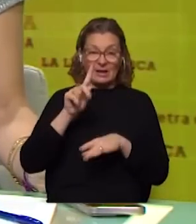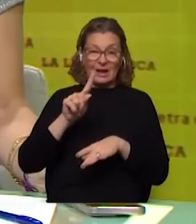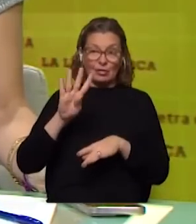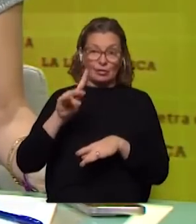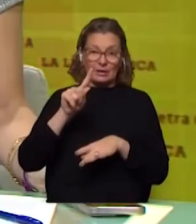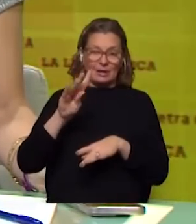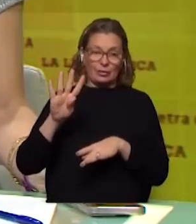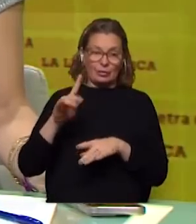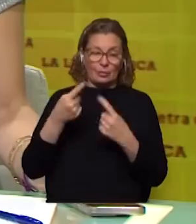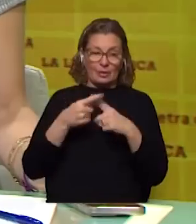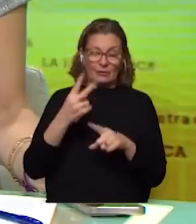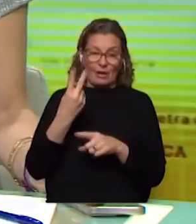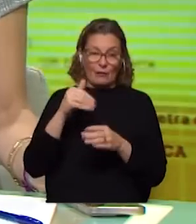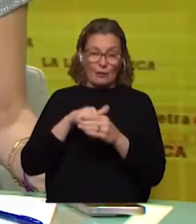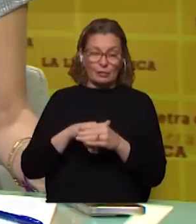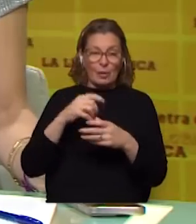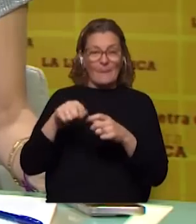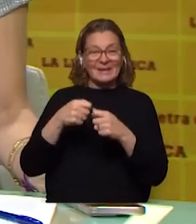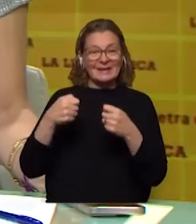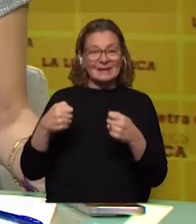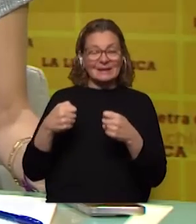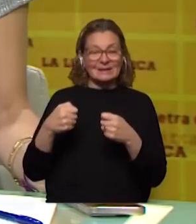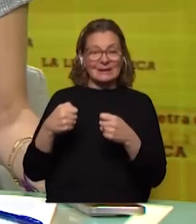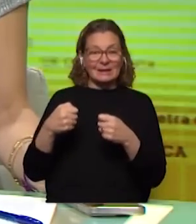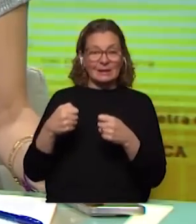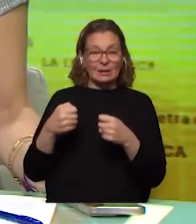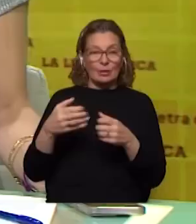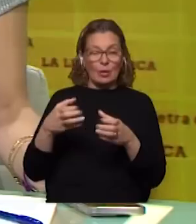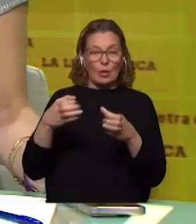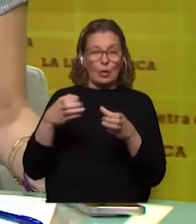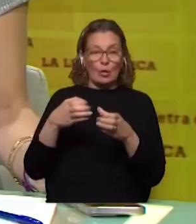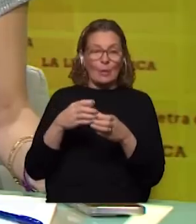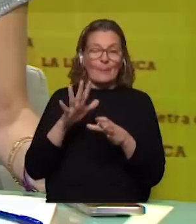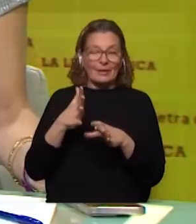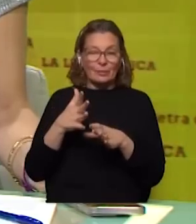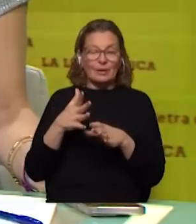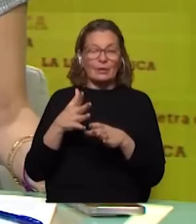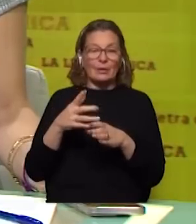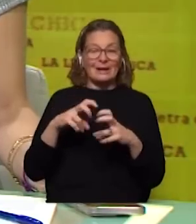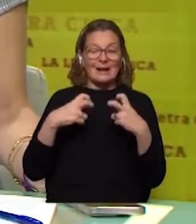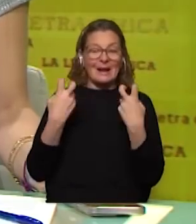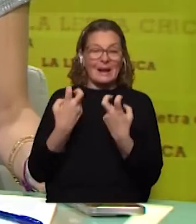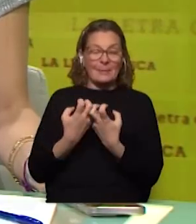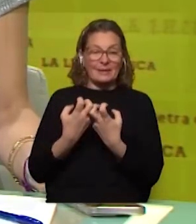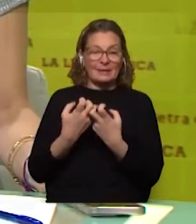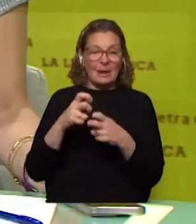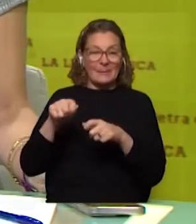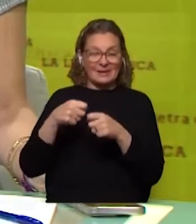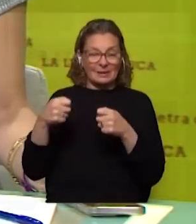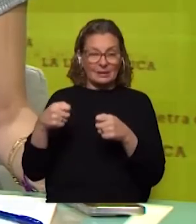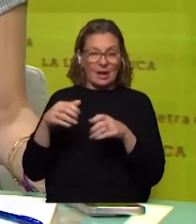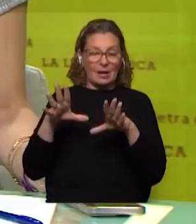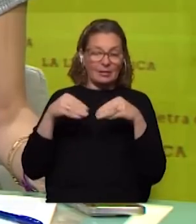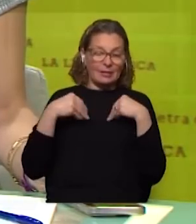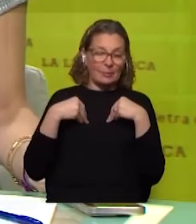por una diferencia de dos votos el PIT-CNT partido casi en tercios en su mesa representativa el PIT-CNT adoptó